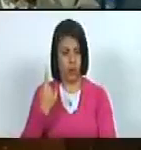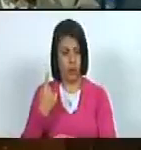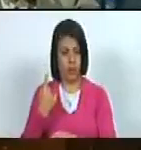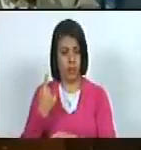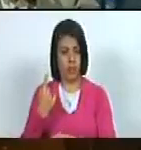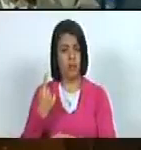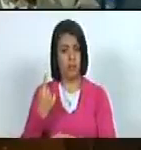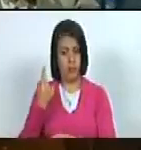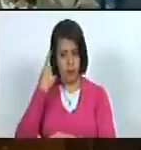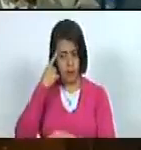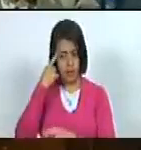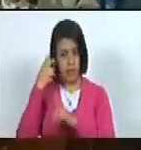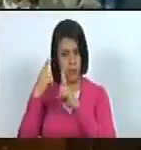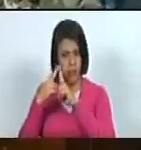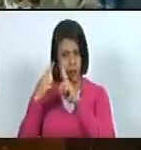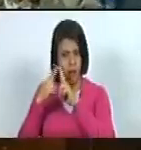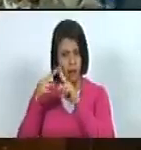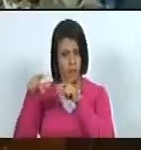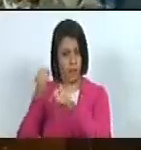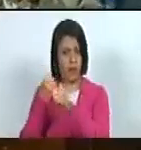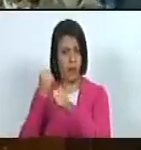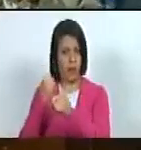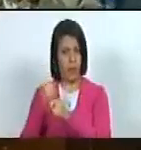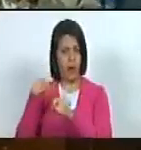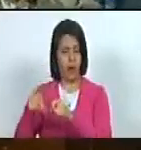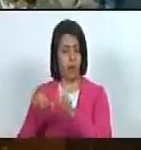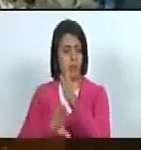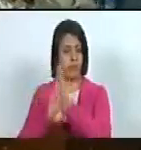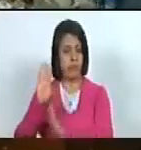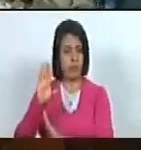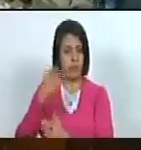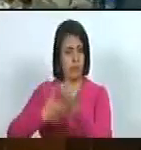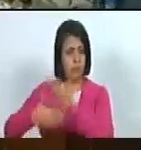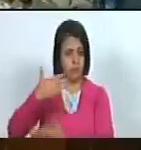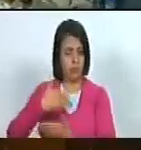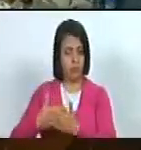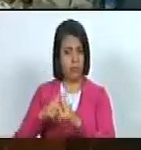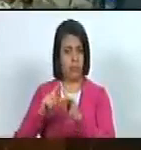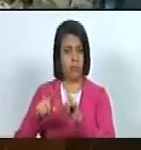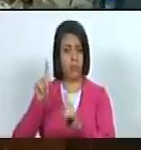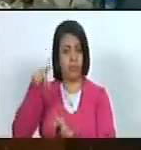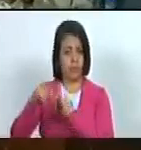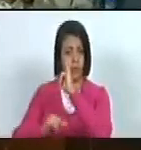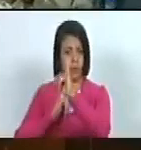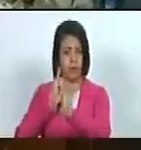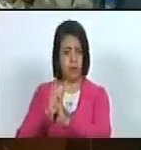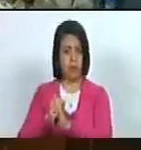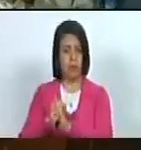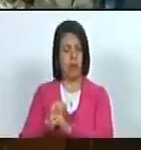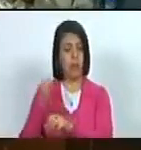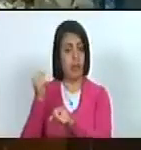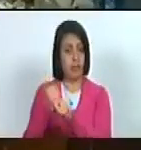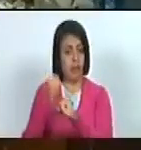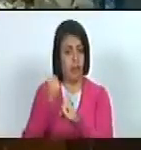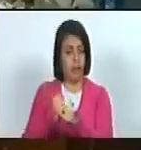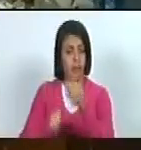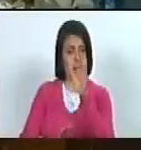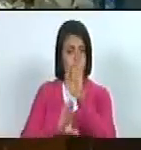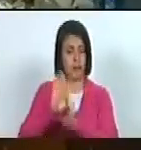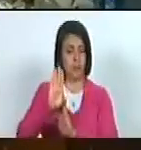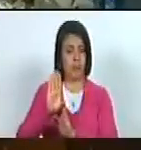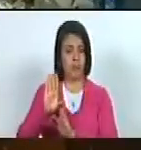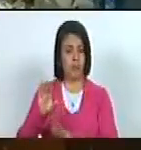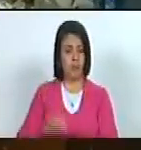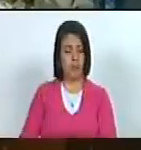reconoce el trabajo en el desarrollo de la cooperación internacional el trabajo y el desarrollo